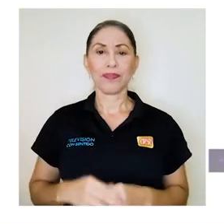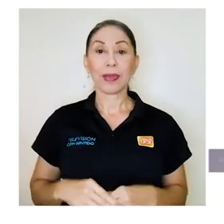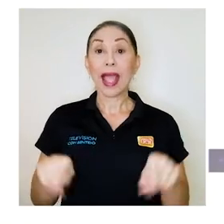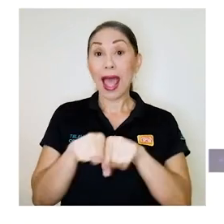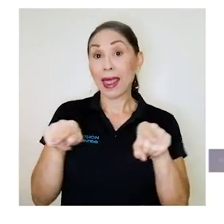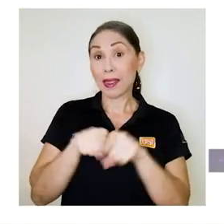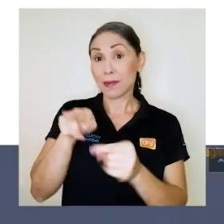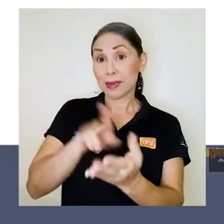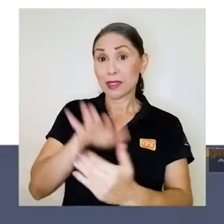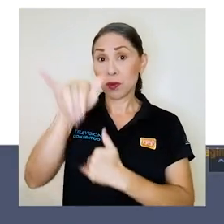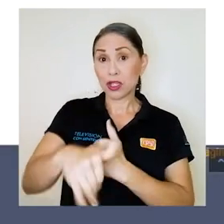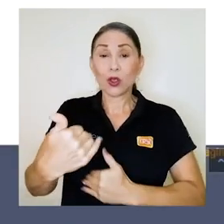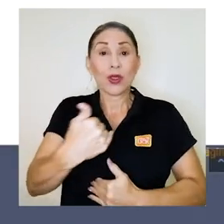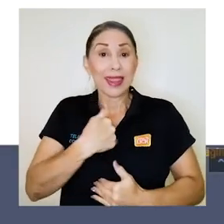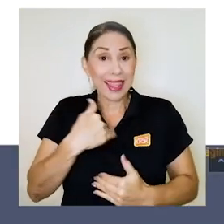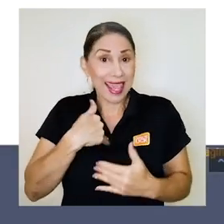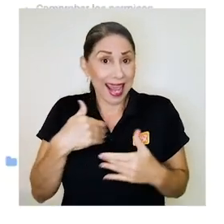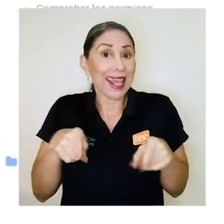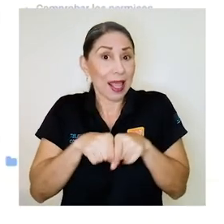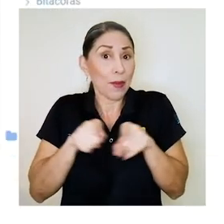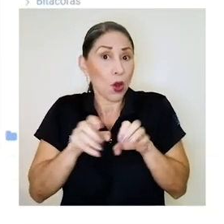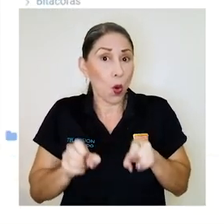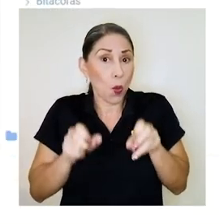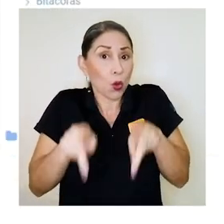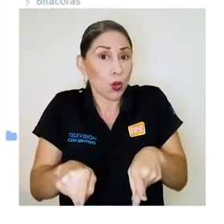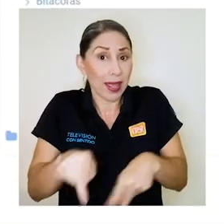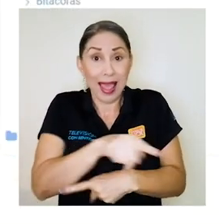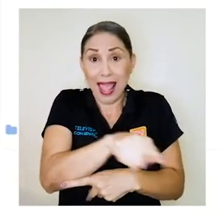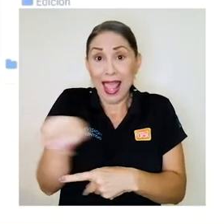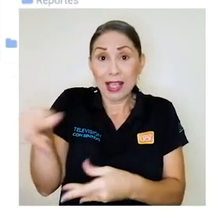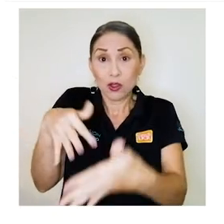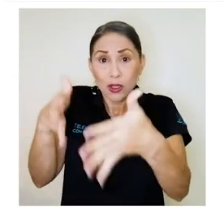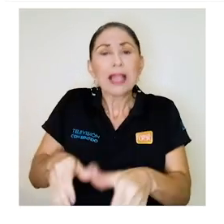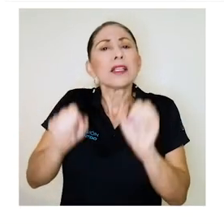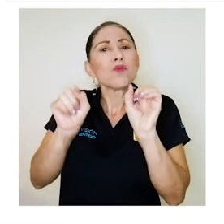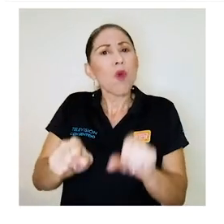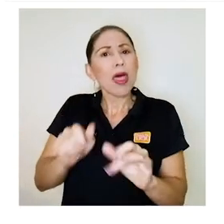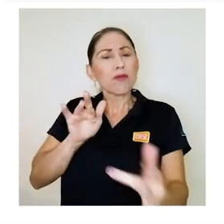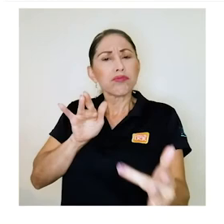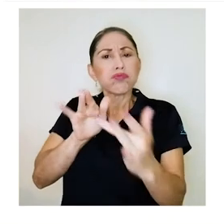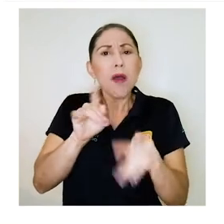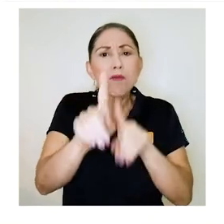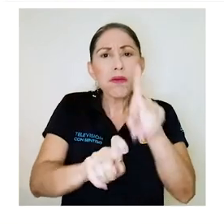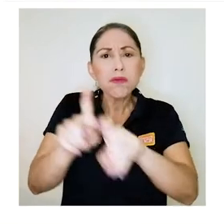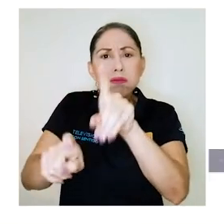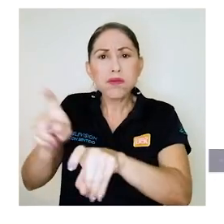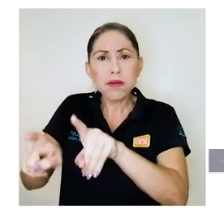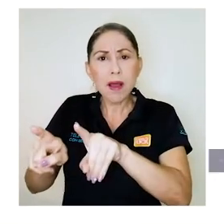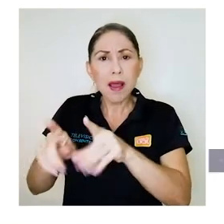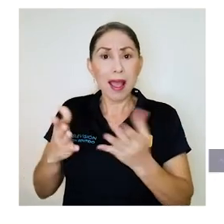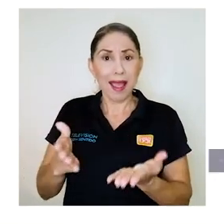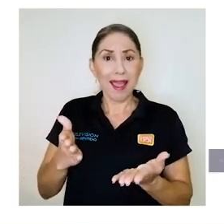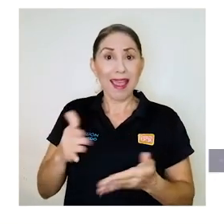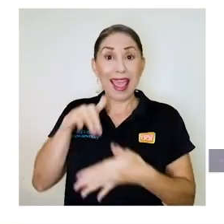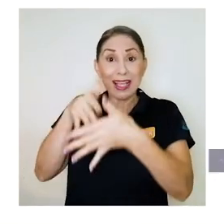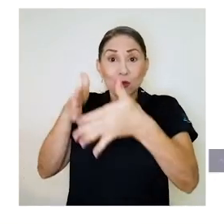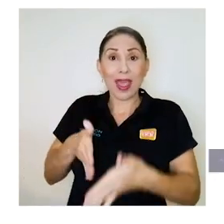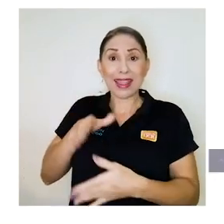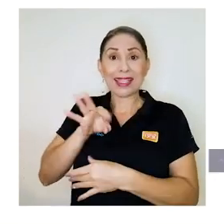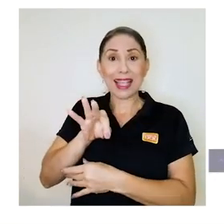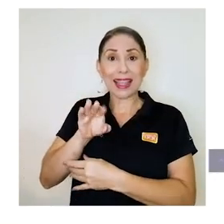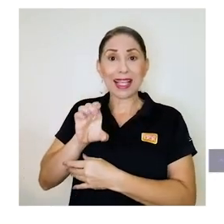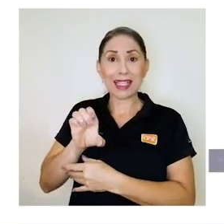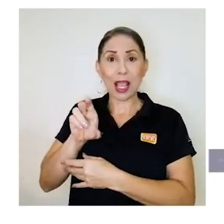Además, este proyecto cuenta con espacios para que el estudiantado pueda realizar sus consultas y recibir apoyo por parte de